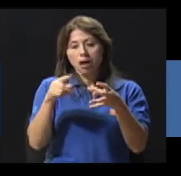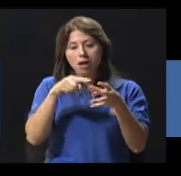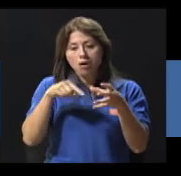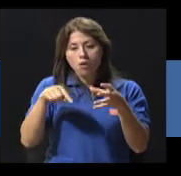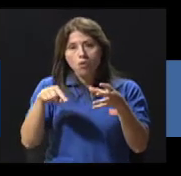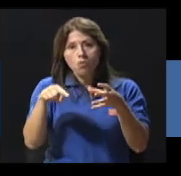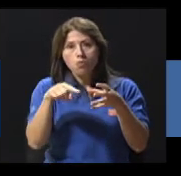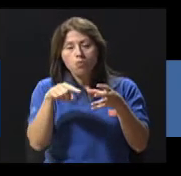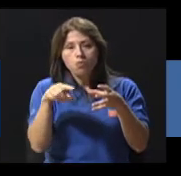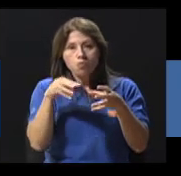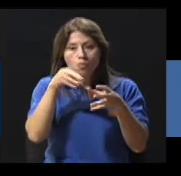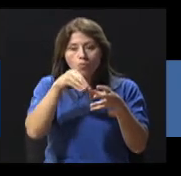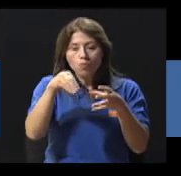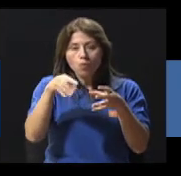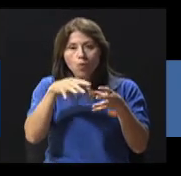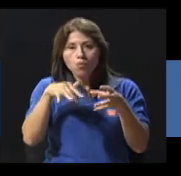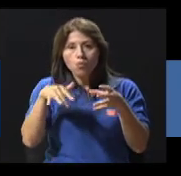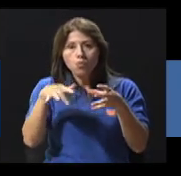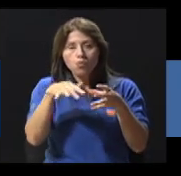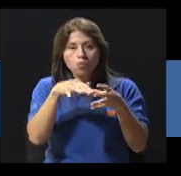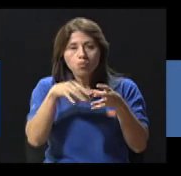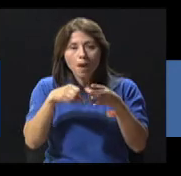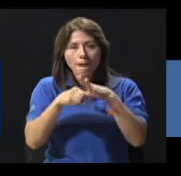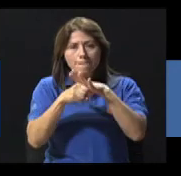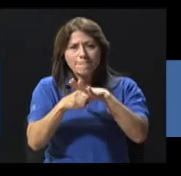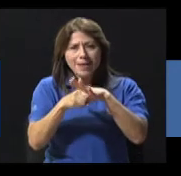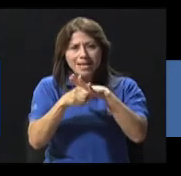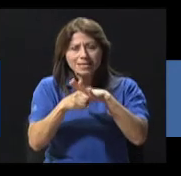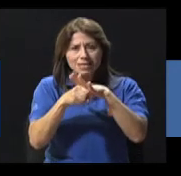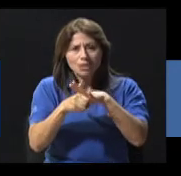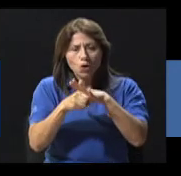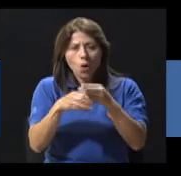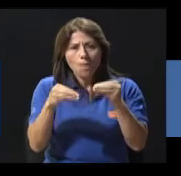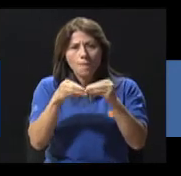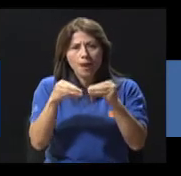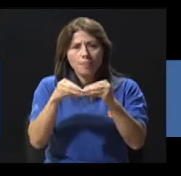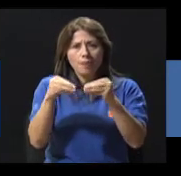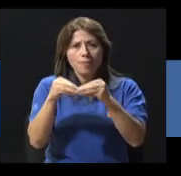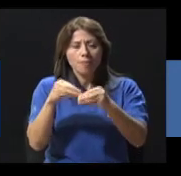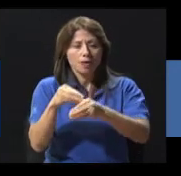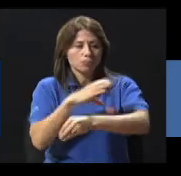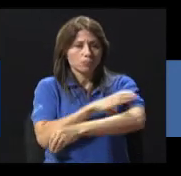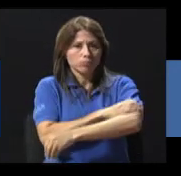arterias y como consecuencia aumenta la presión que se ejerce sobre la pared de la arteria.